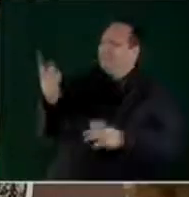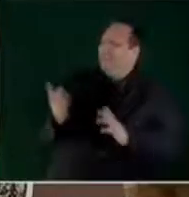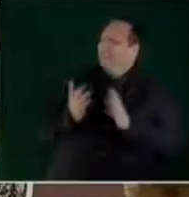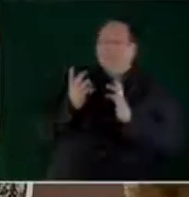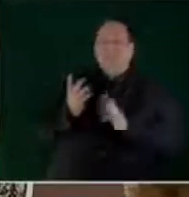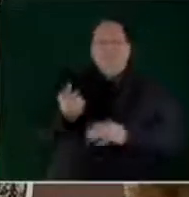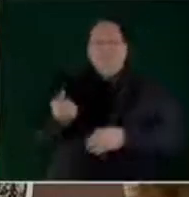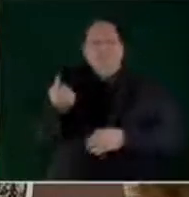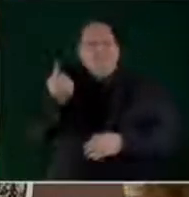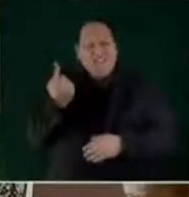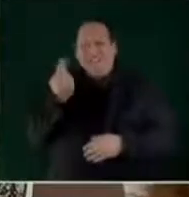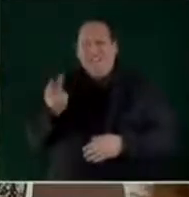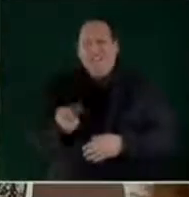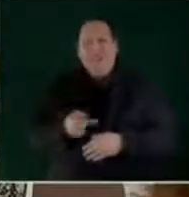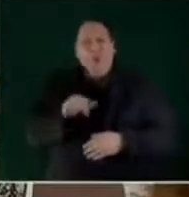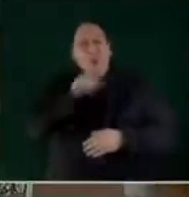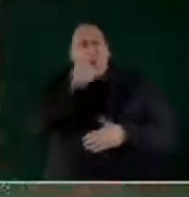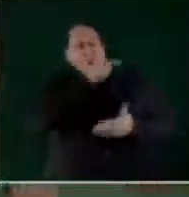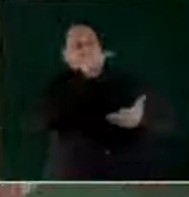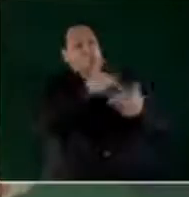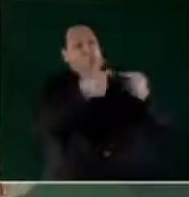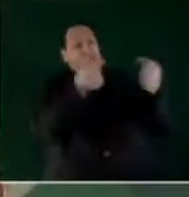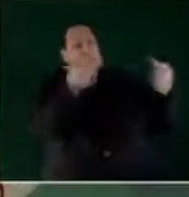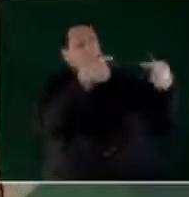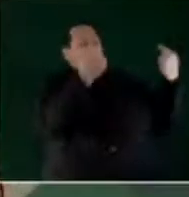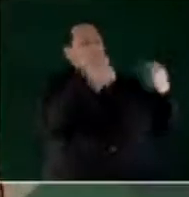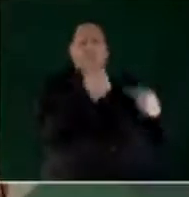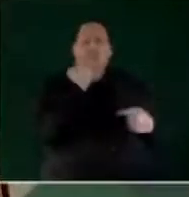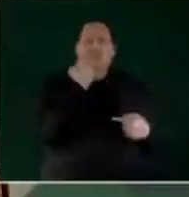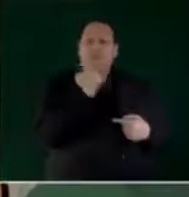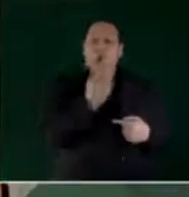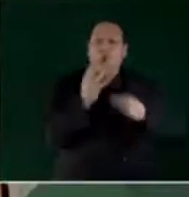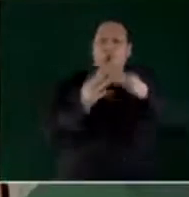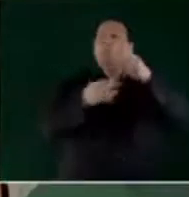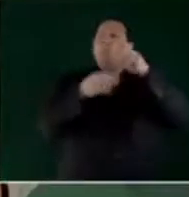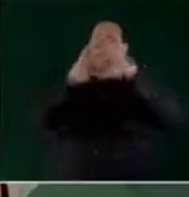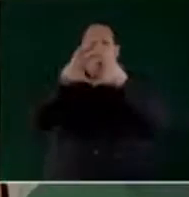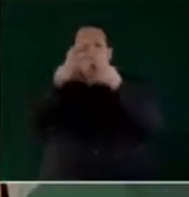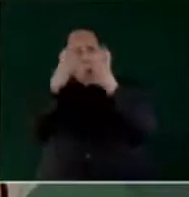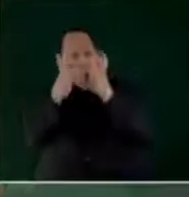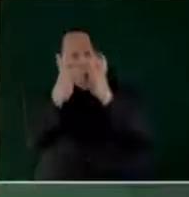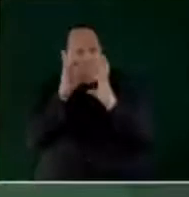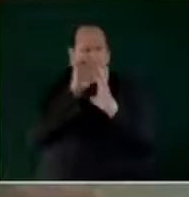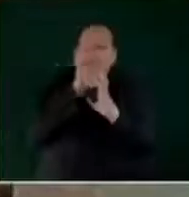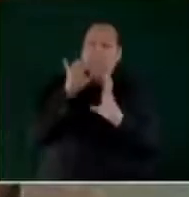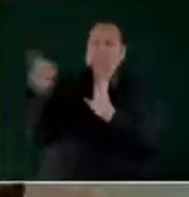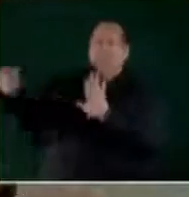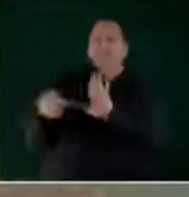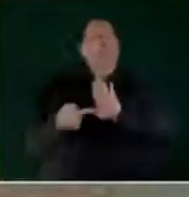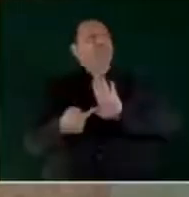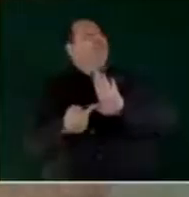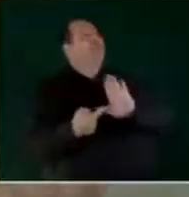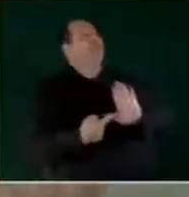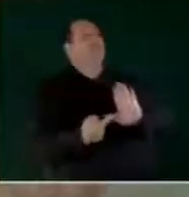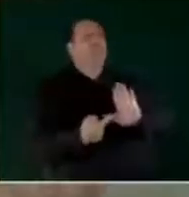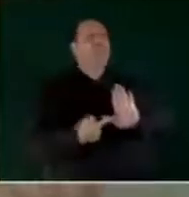pero en otros lugares del mundo, es un ejemplo.